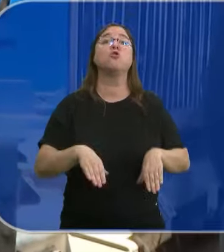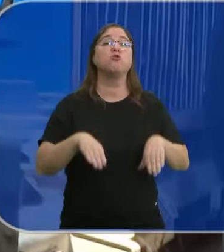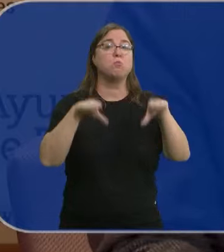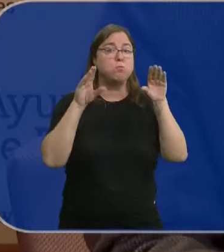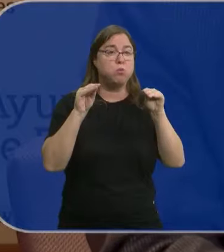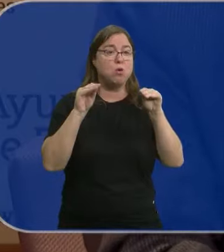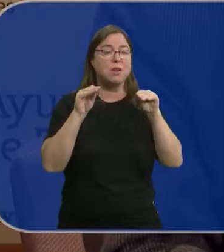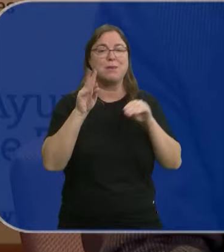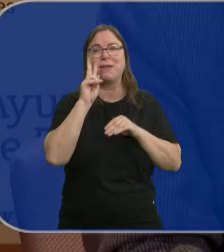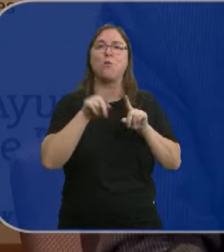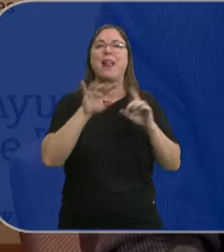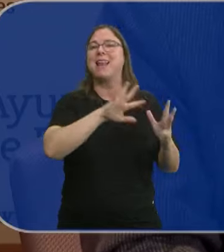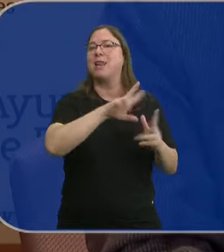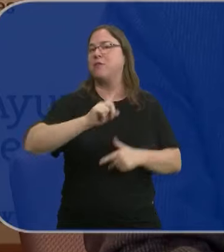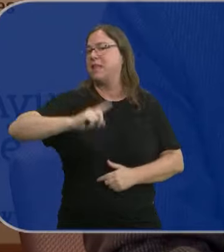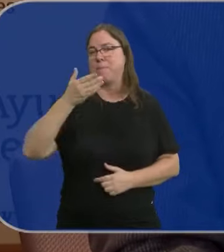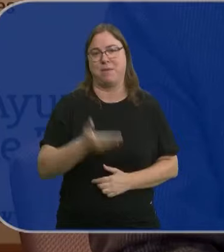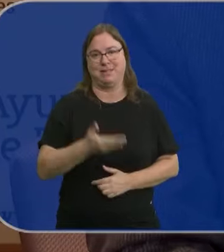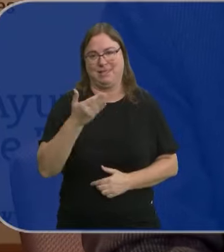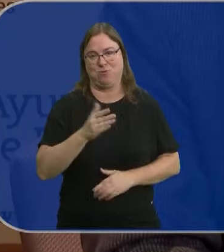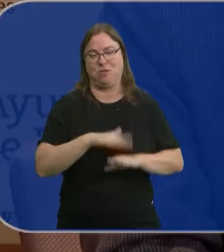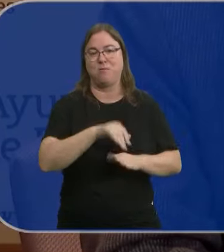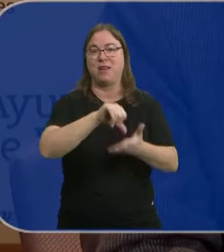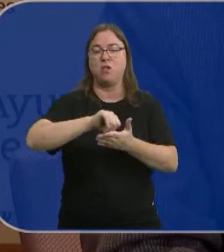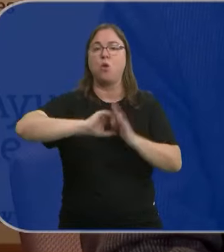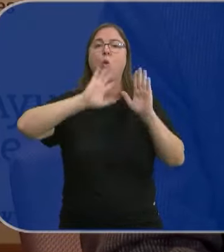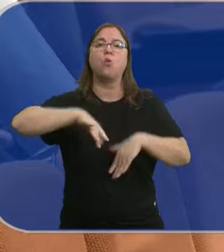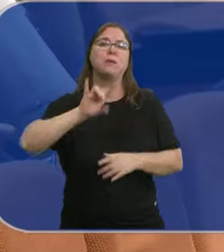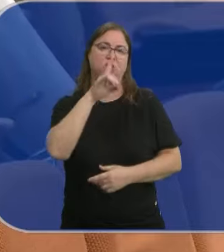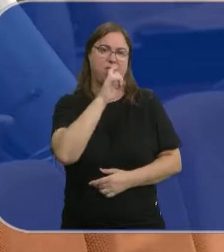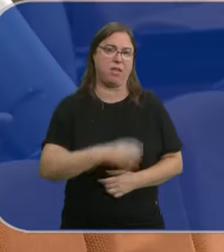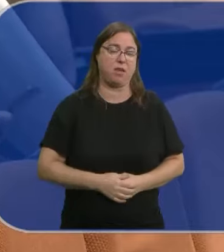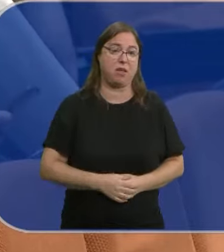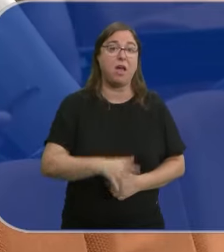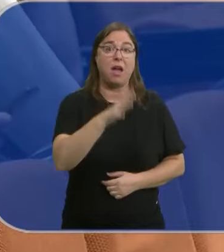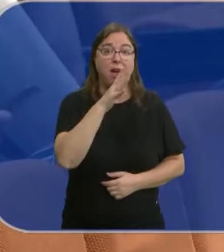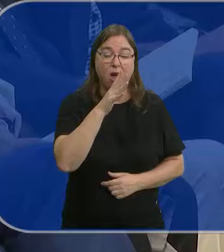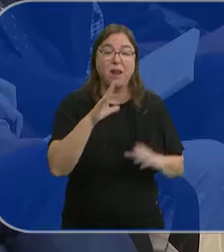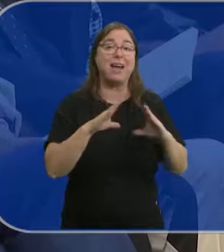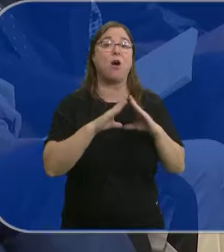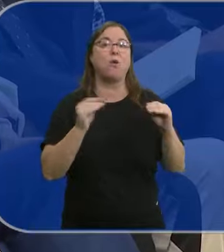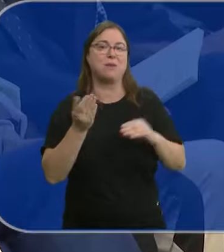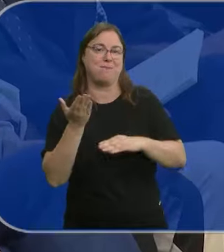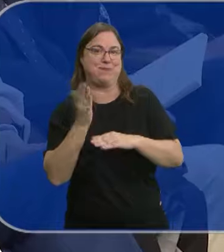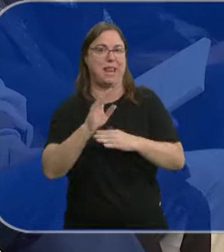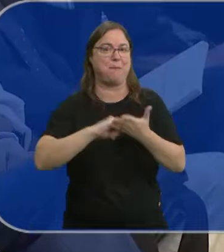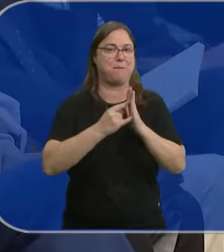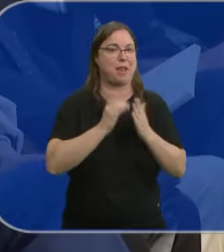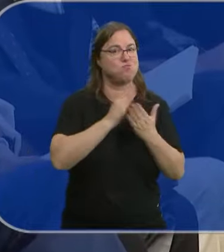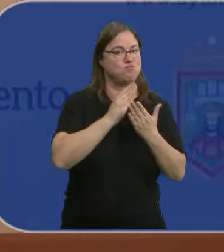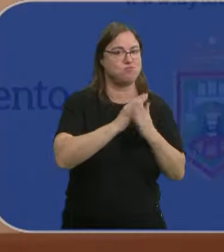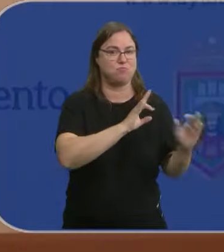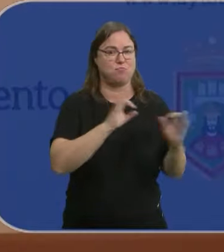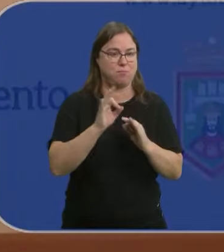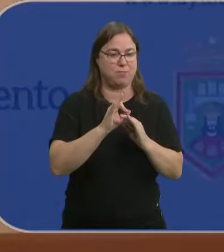se ve como... La noticia más importante para la ciudad de los últimos 15 años. Ahora son las universidades quienes tienen que presentar un plan de estudios